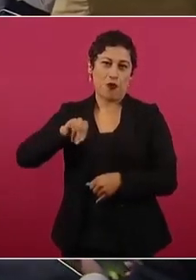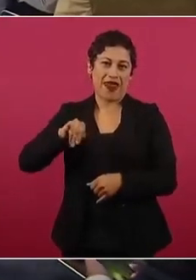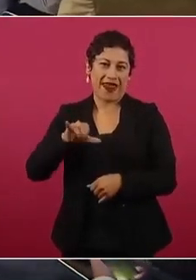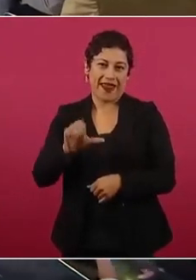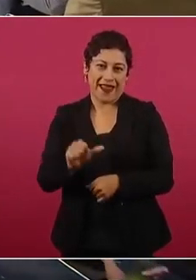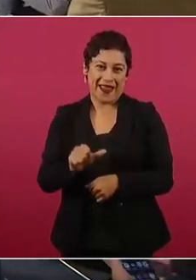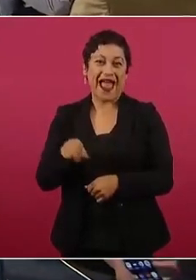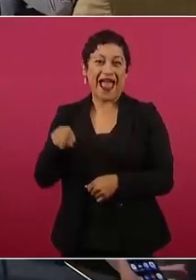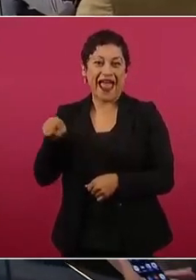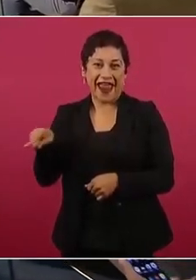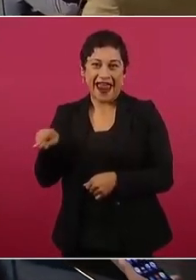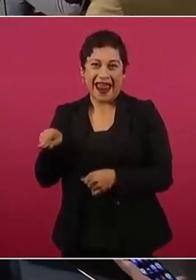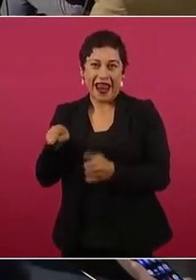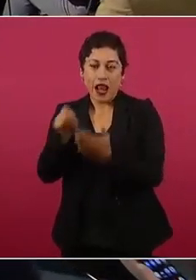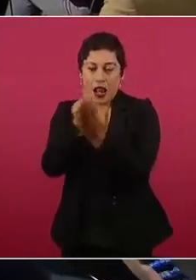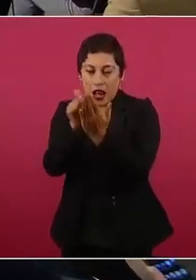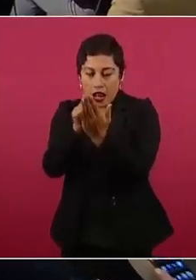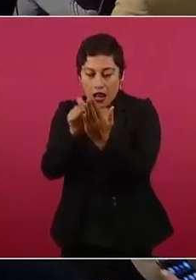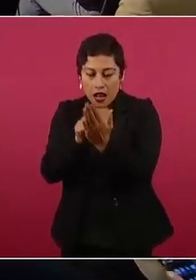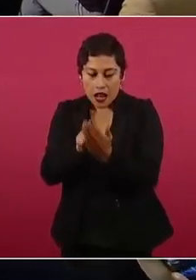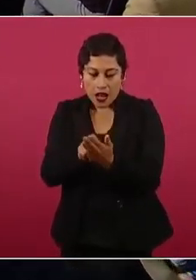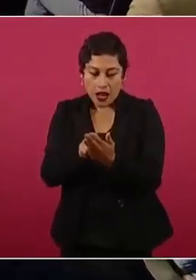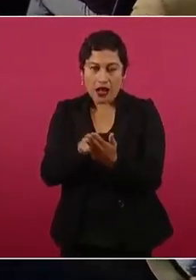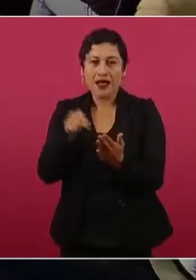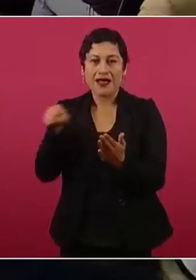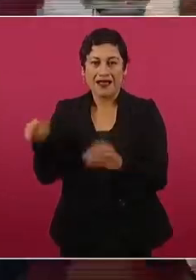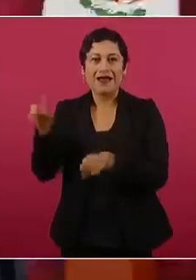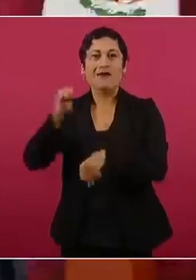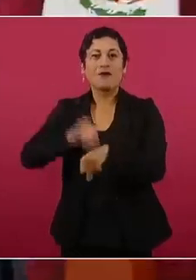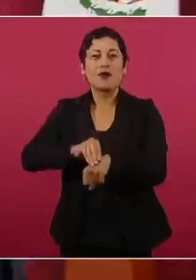se resolvió lo del plan de Guadalupe